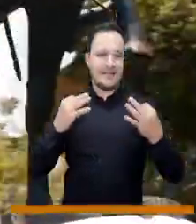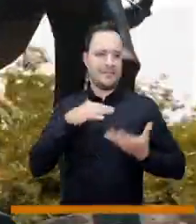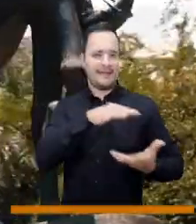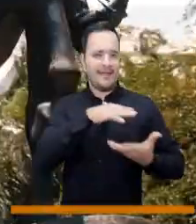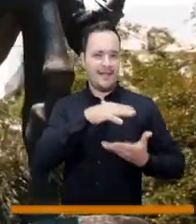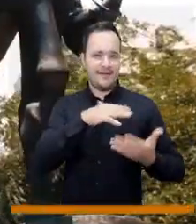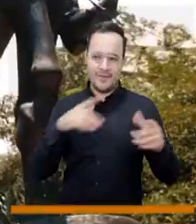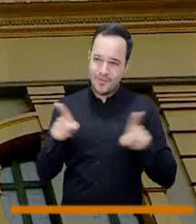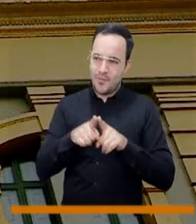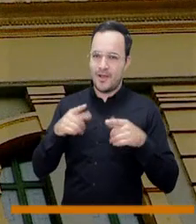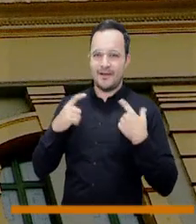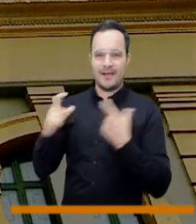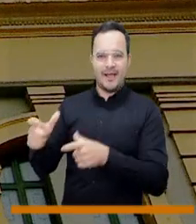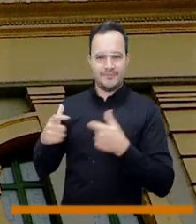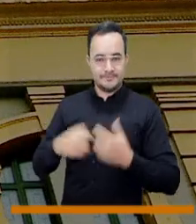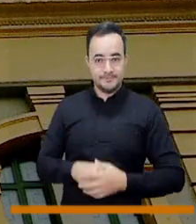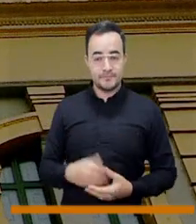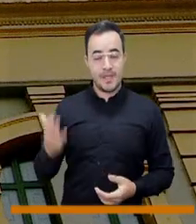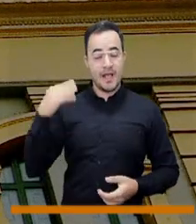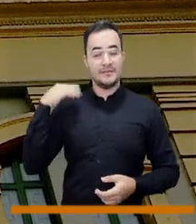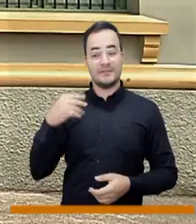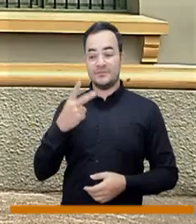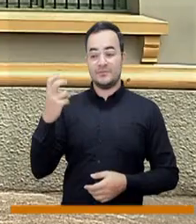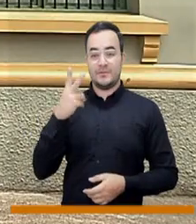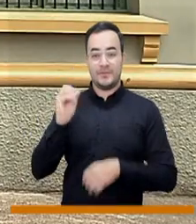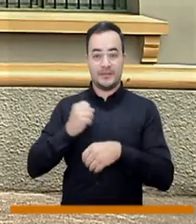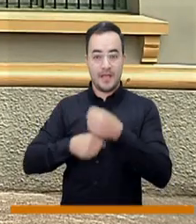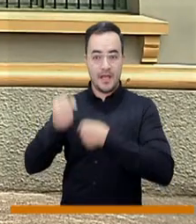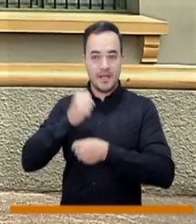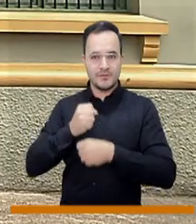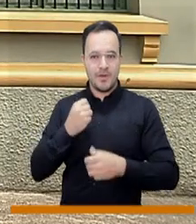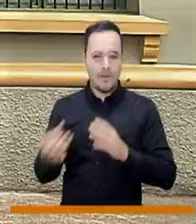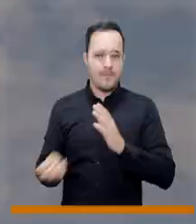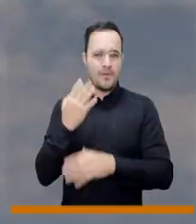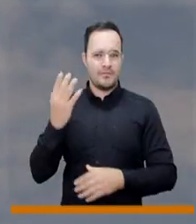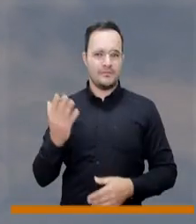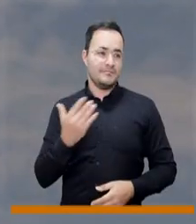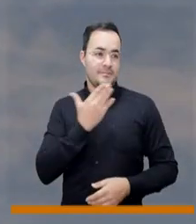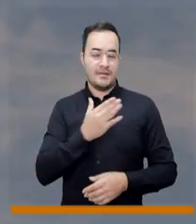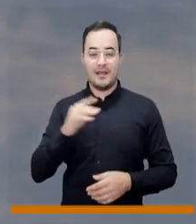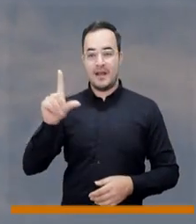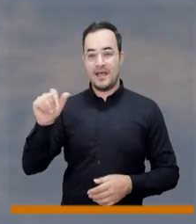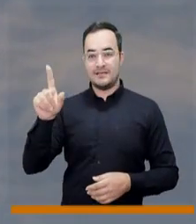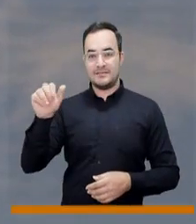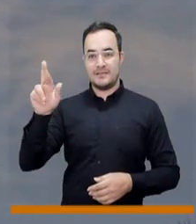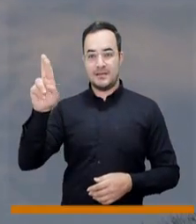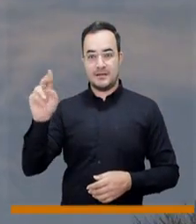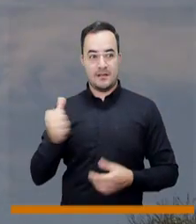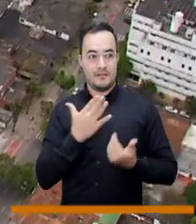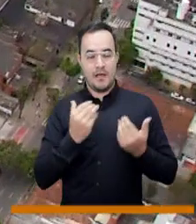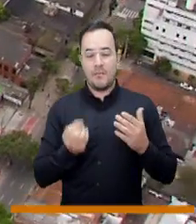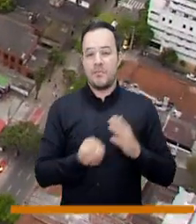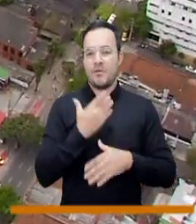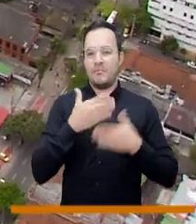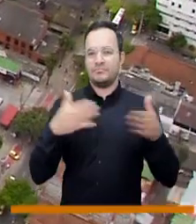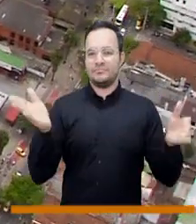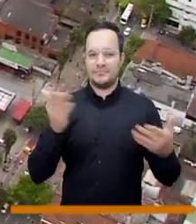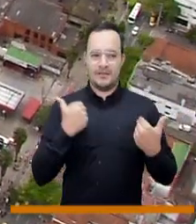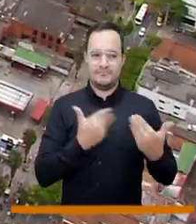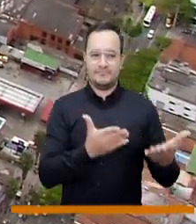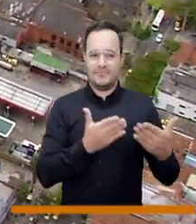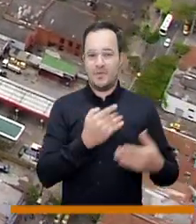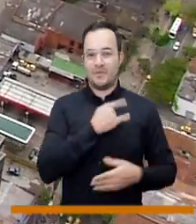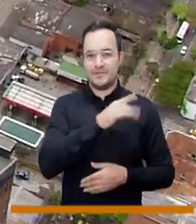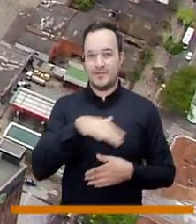Se recuerda, por ejemplo, como Fray Rafael de la Serna fundó hace 220 años la Universidad de Antioquia. Todo un regalo.